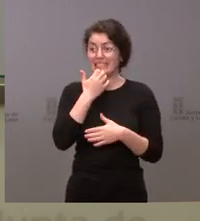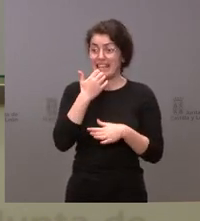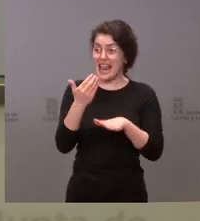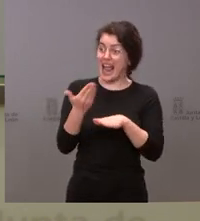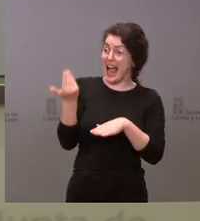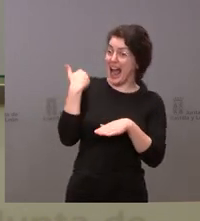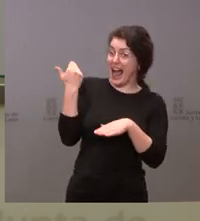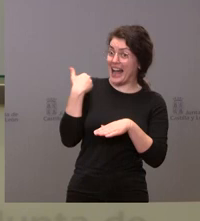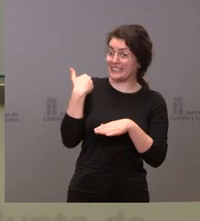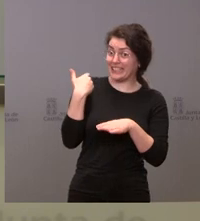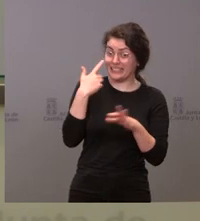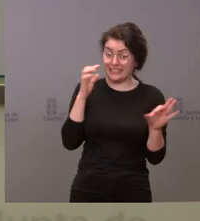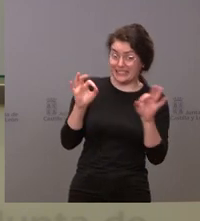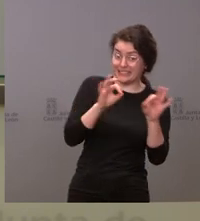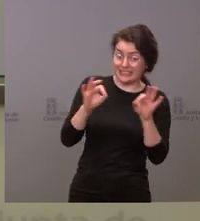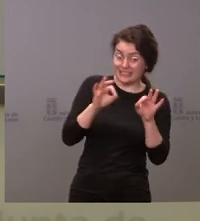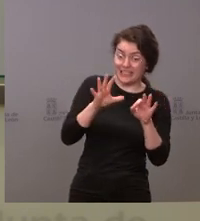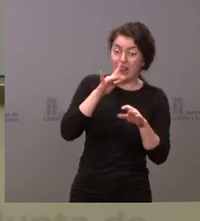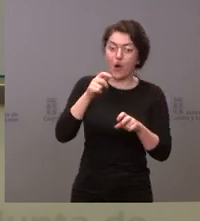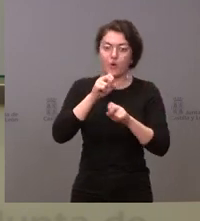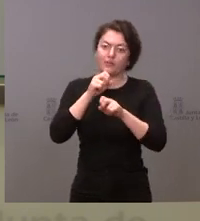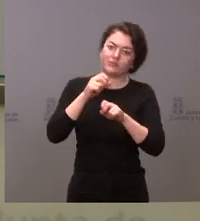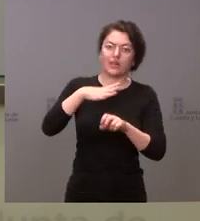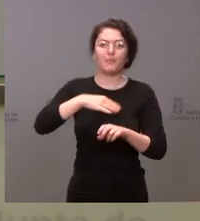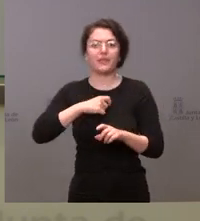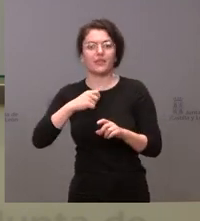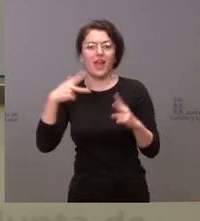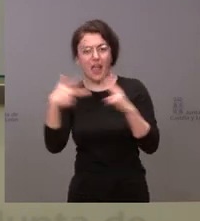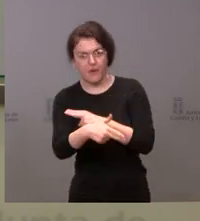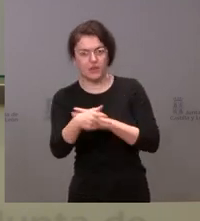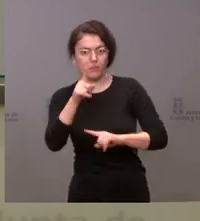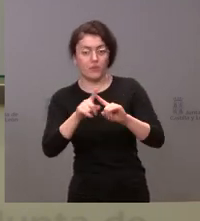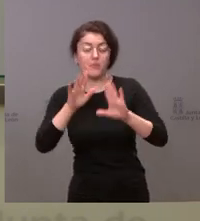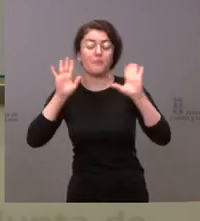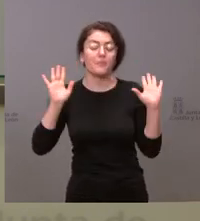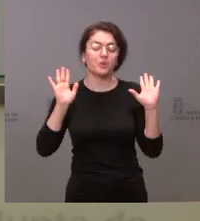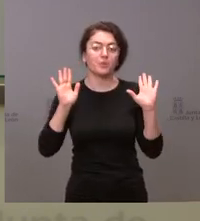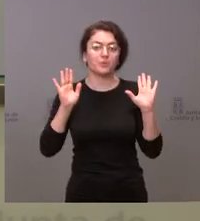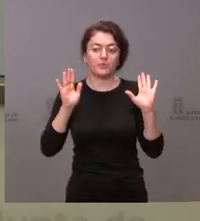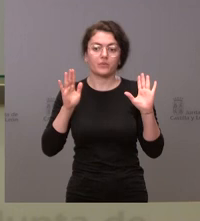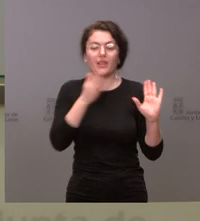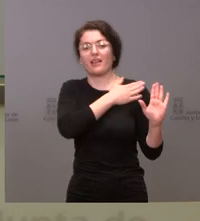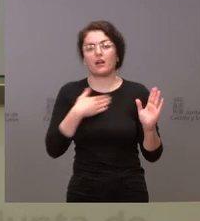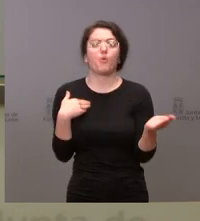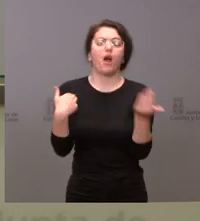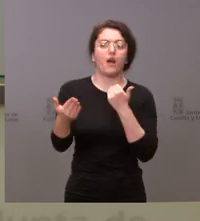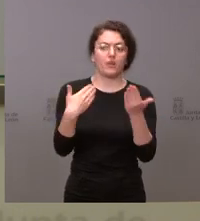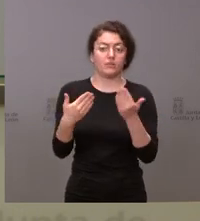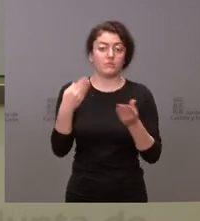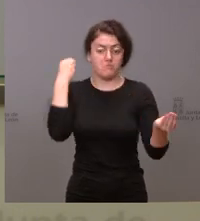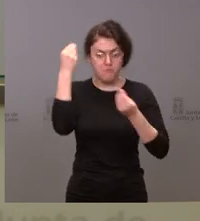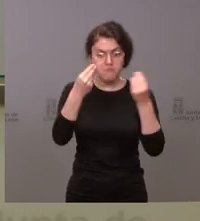problema al que hemos llegado de forma progresiva, pero nunca es tarde si se consigue hablar de ello. Me parece buena iniciativa, la del presidente Feijó,